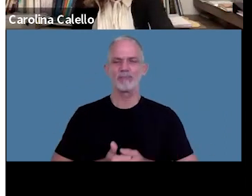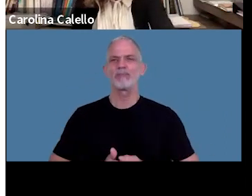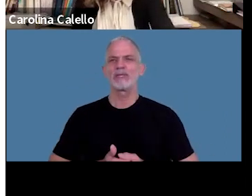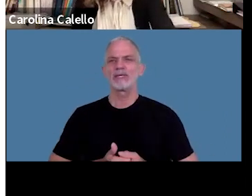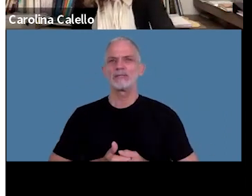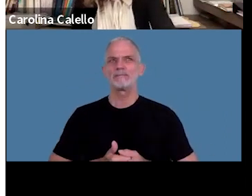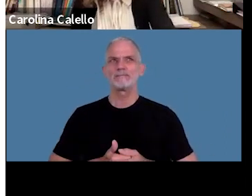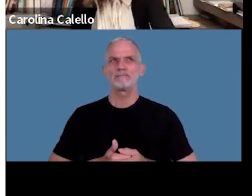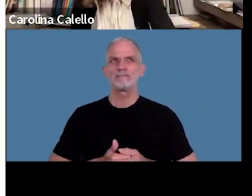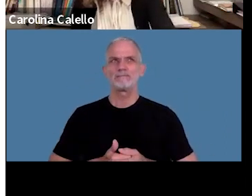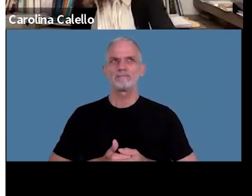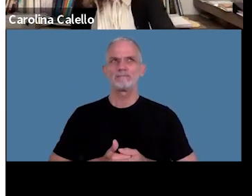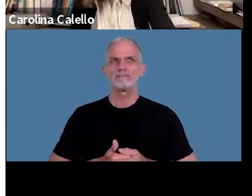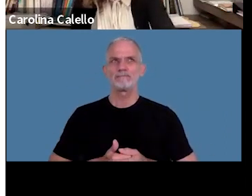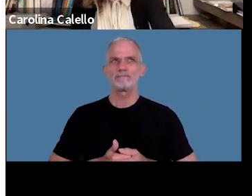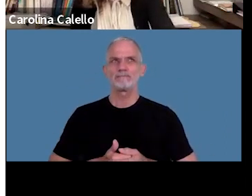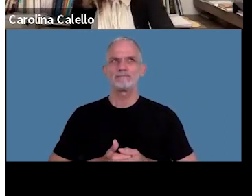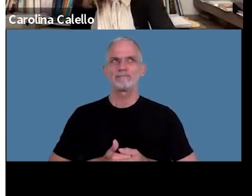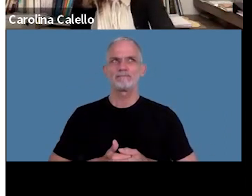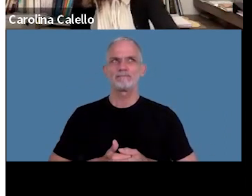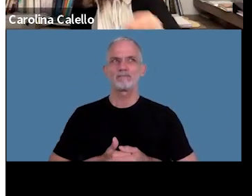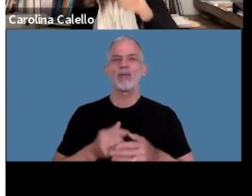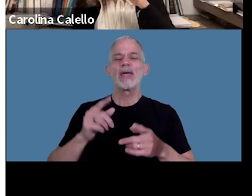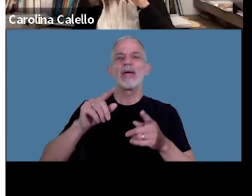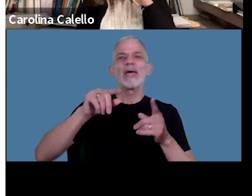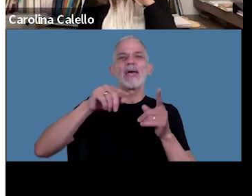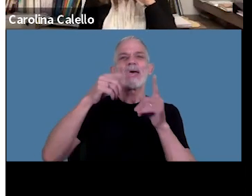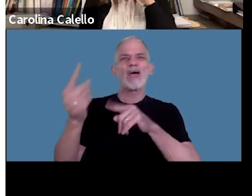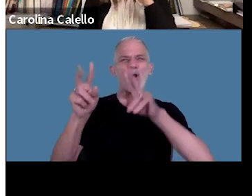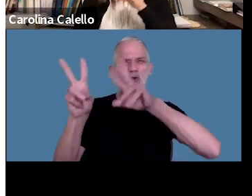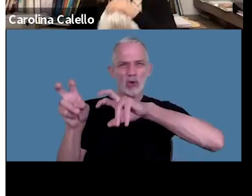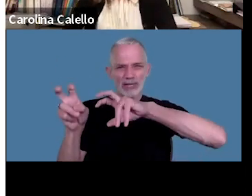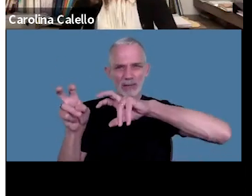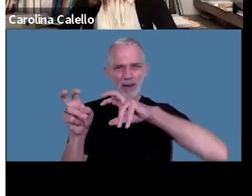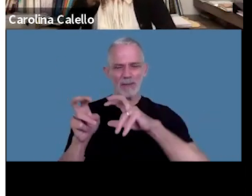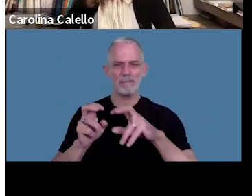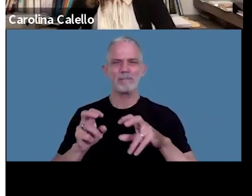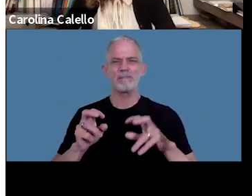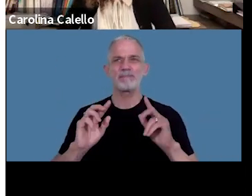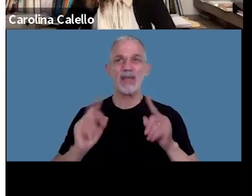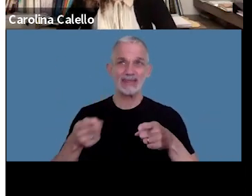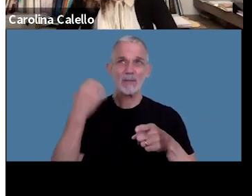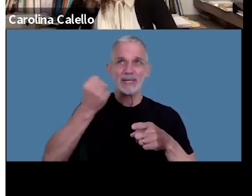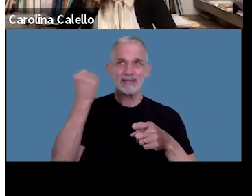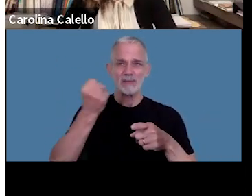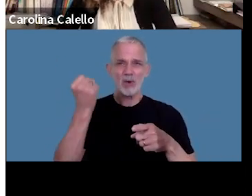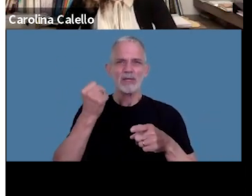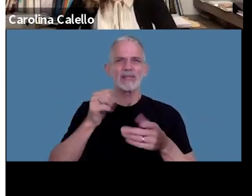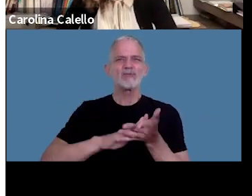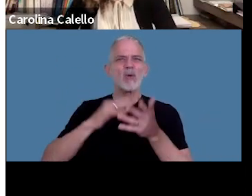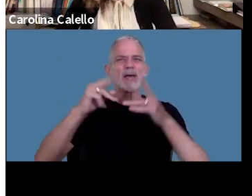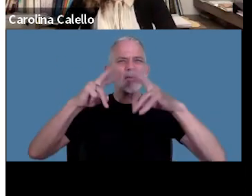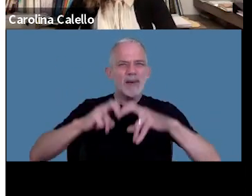etcétera en otra materia que también es importante esto de la causa